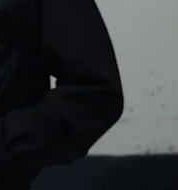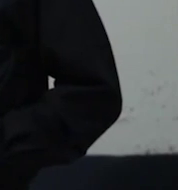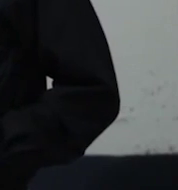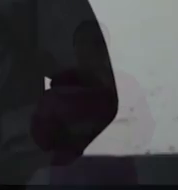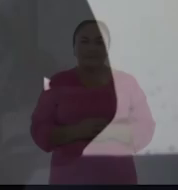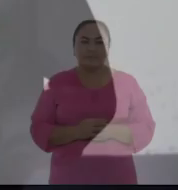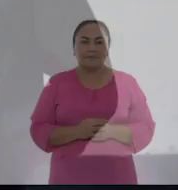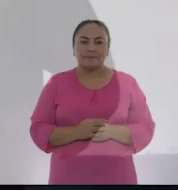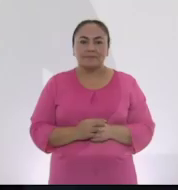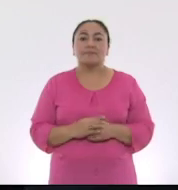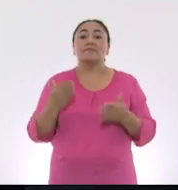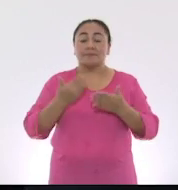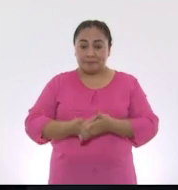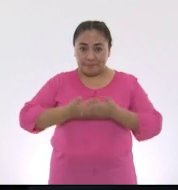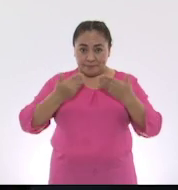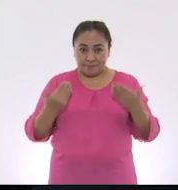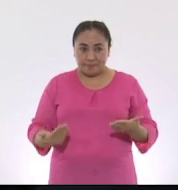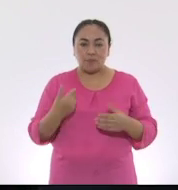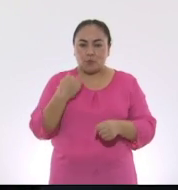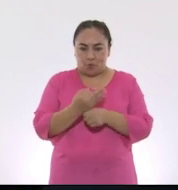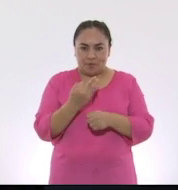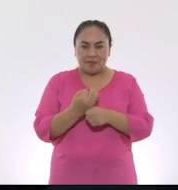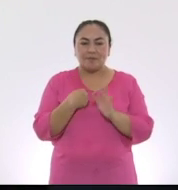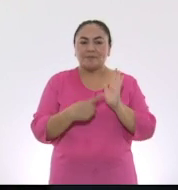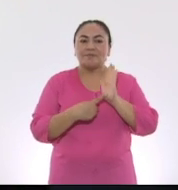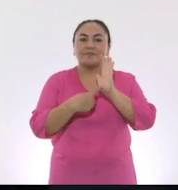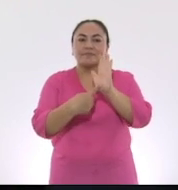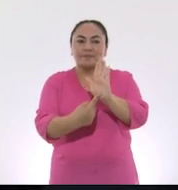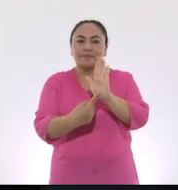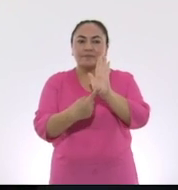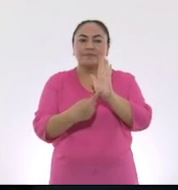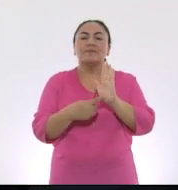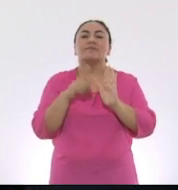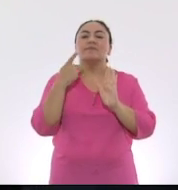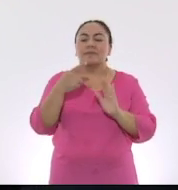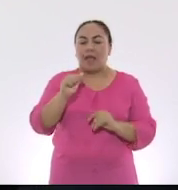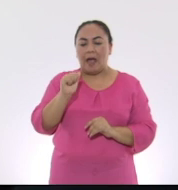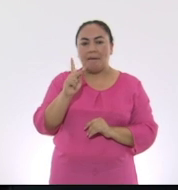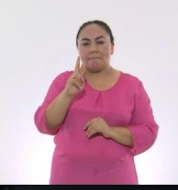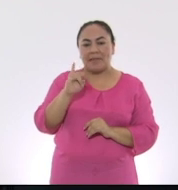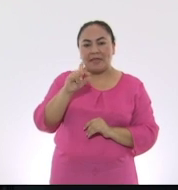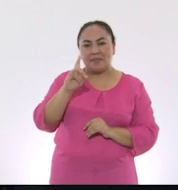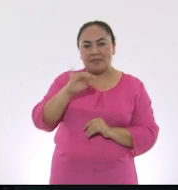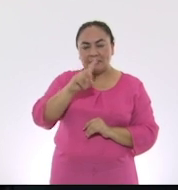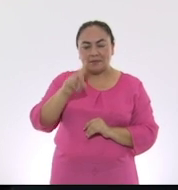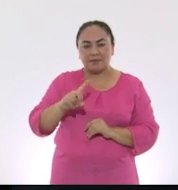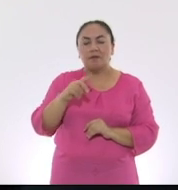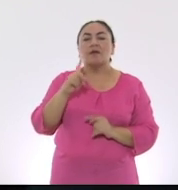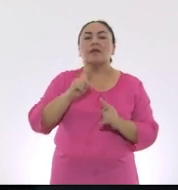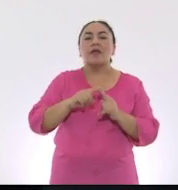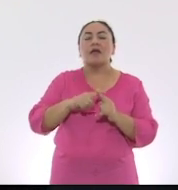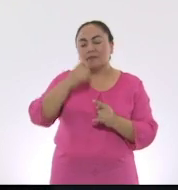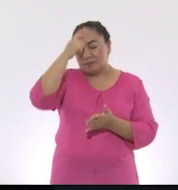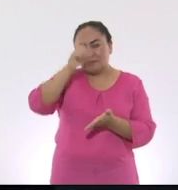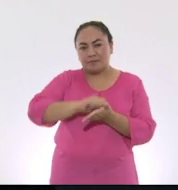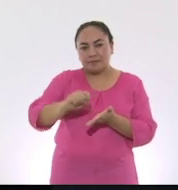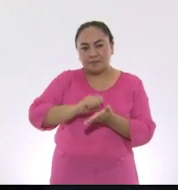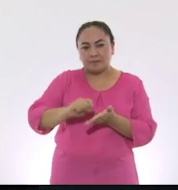A continuación, voy a tocar la pieza llamada El Aprendiz de Brujo del compositor Paul Ducas.